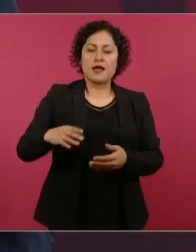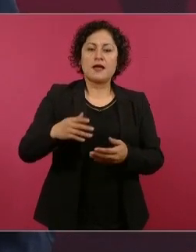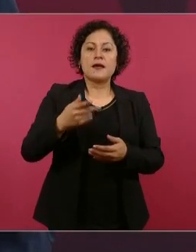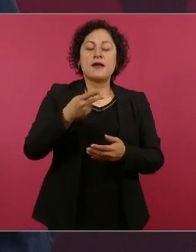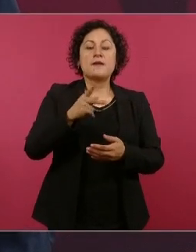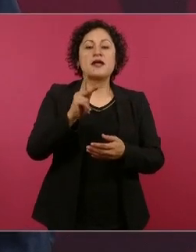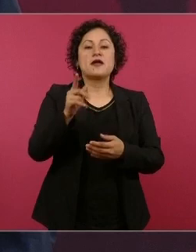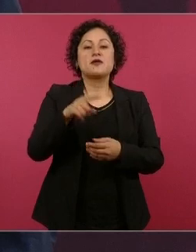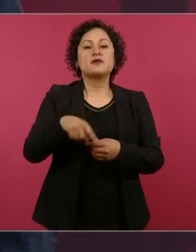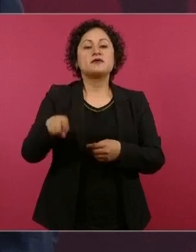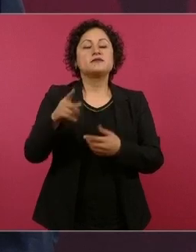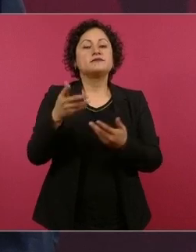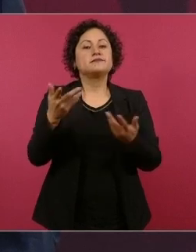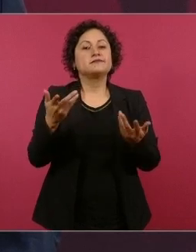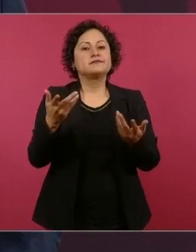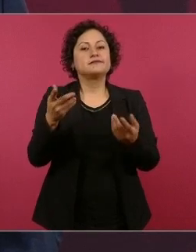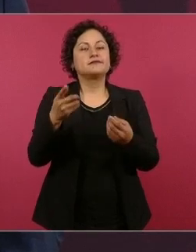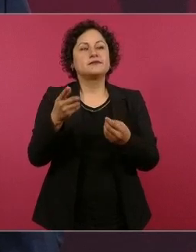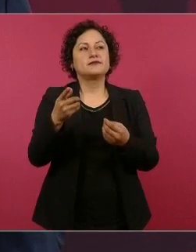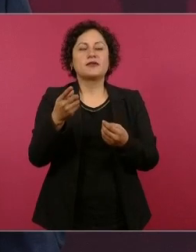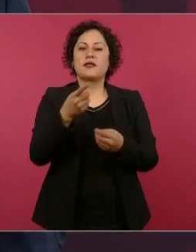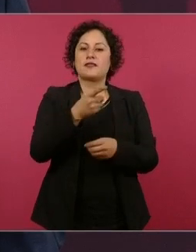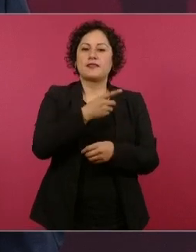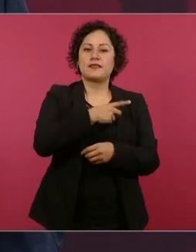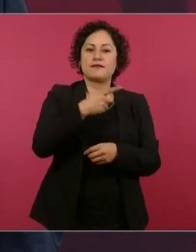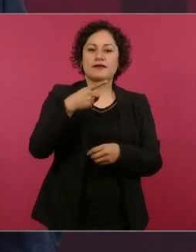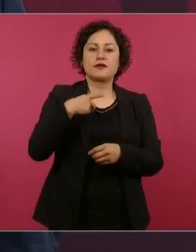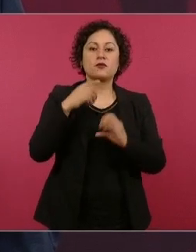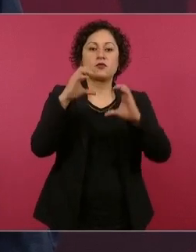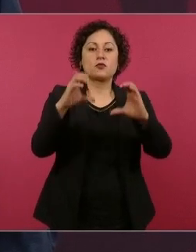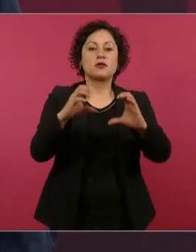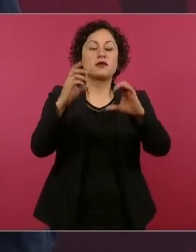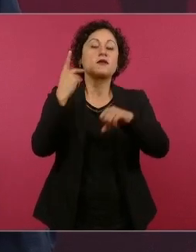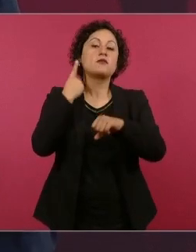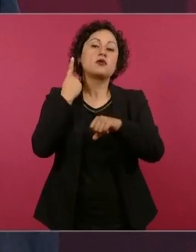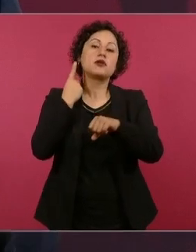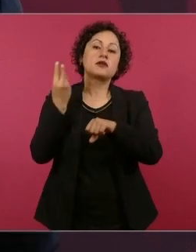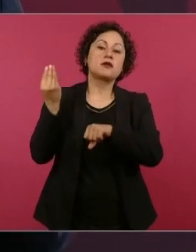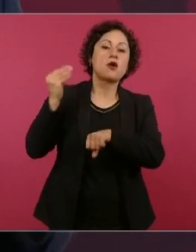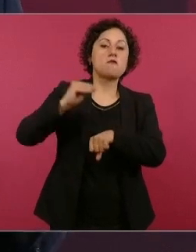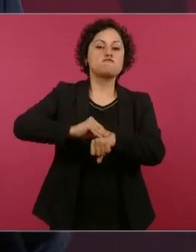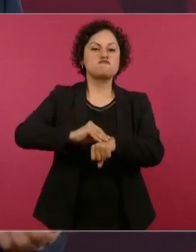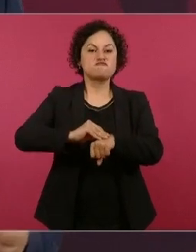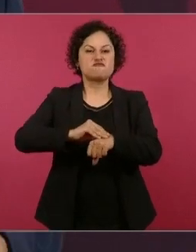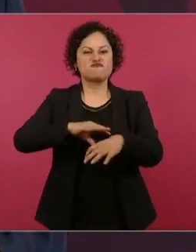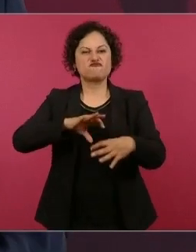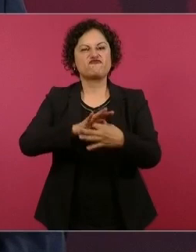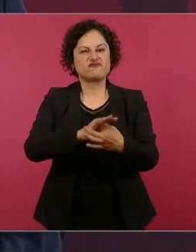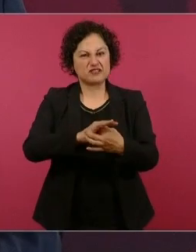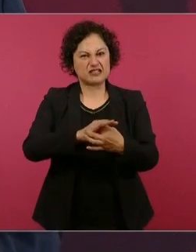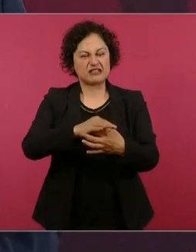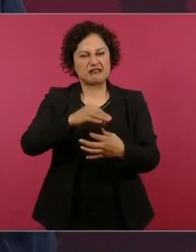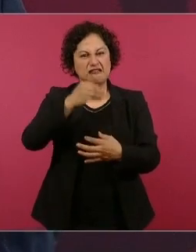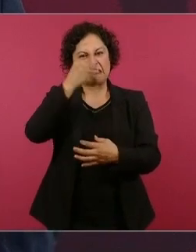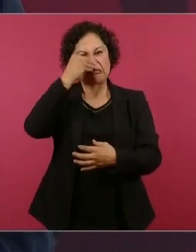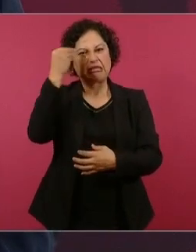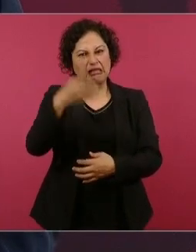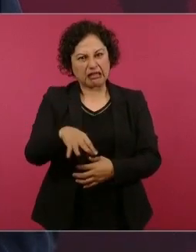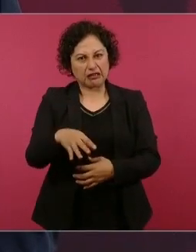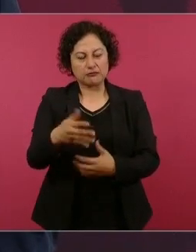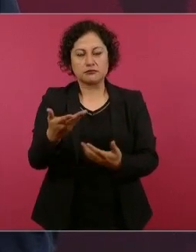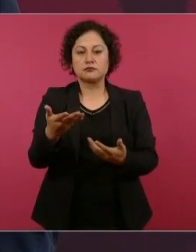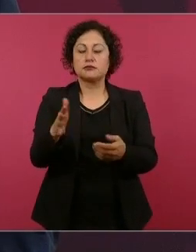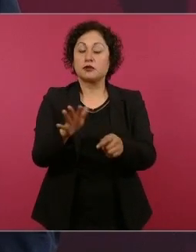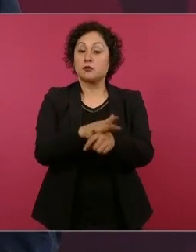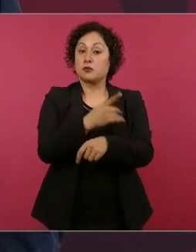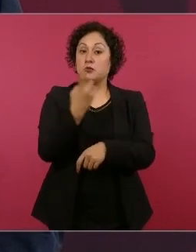porque hay mucho falsario,